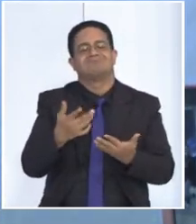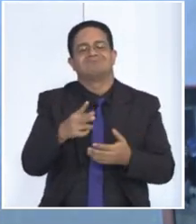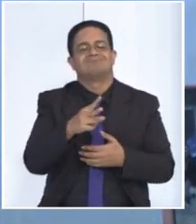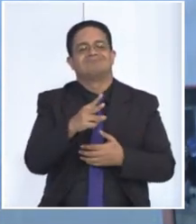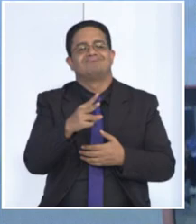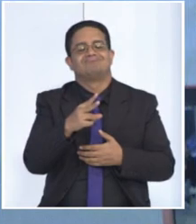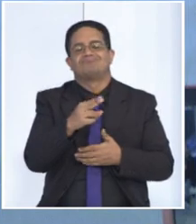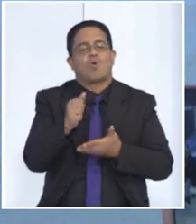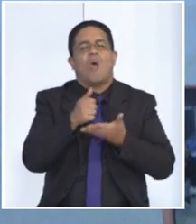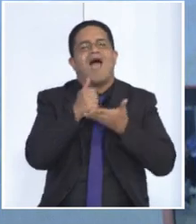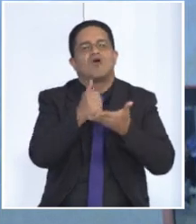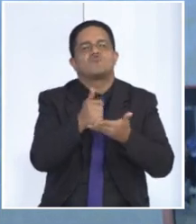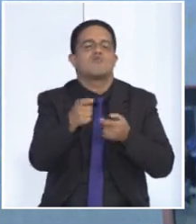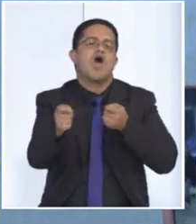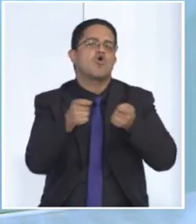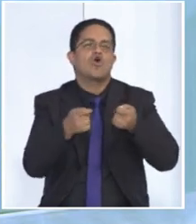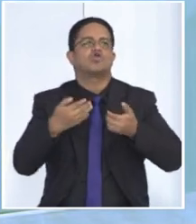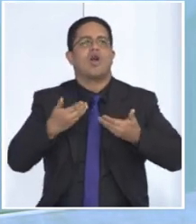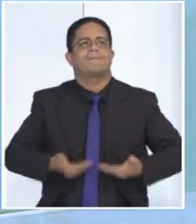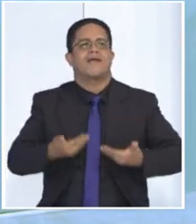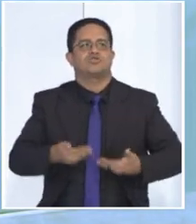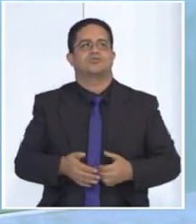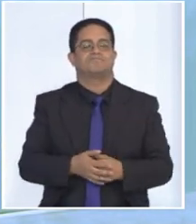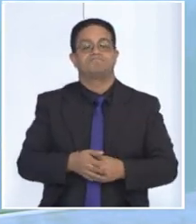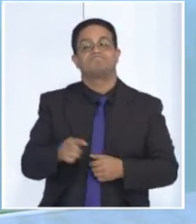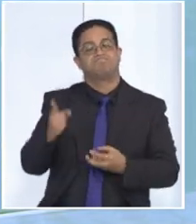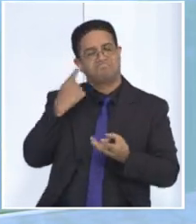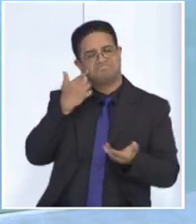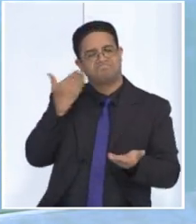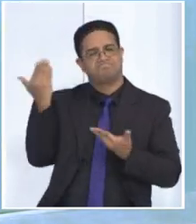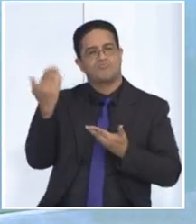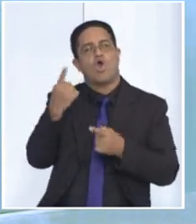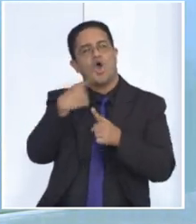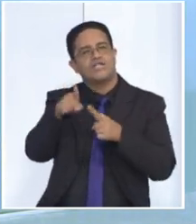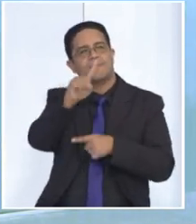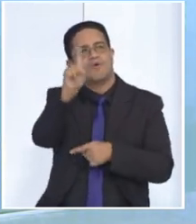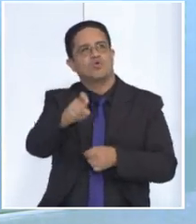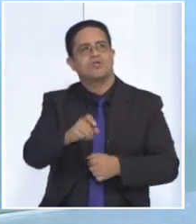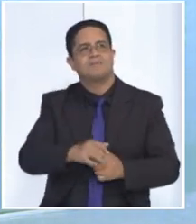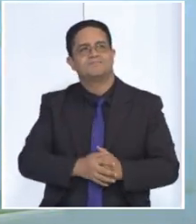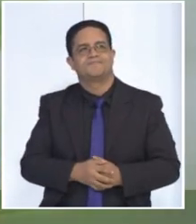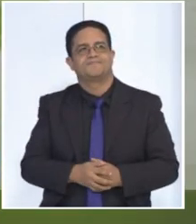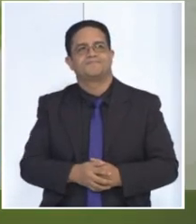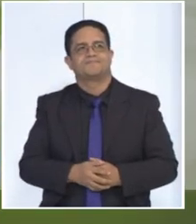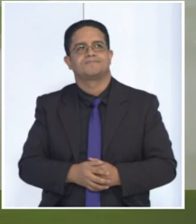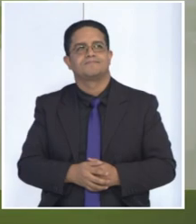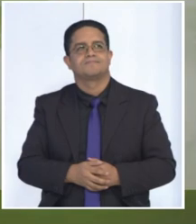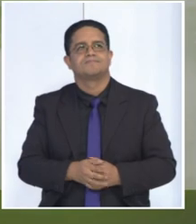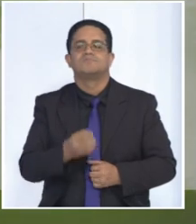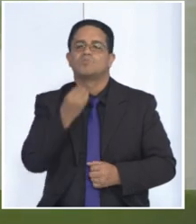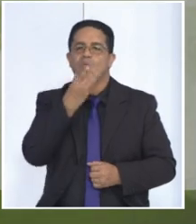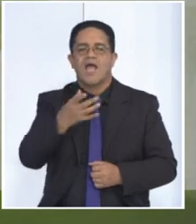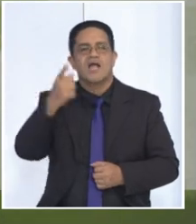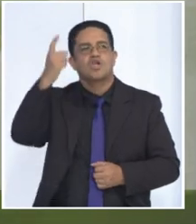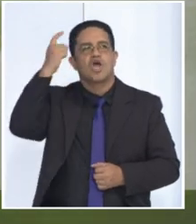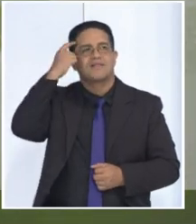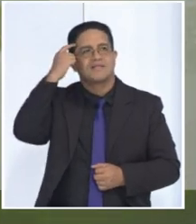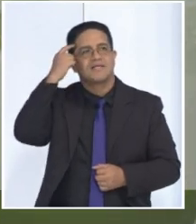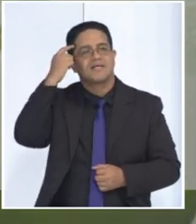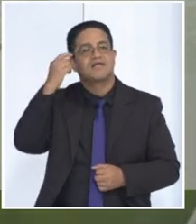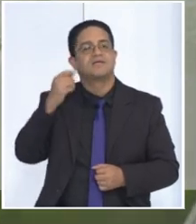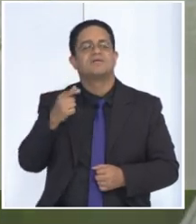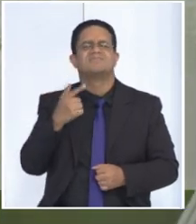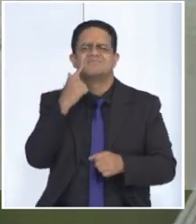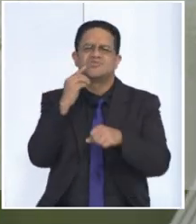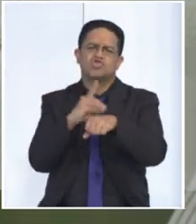infiere de manera directa en el control del peso corpular. Tenemos una próxima pregunta, la revisamos. Muy buenos días, mi nombre es José Hinojosa.